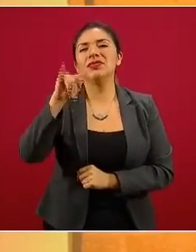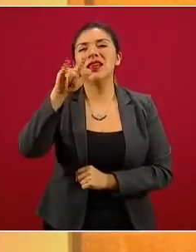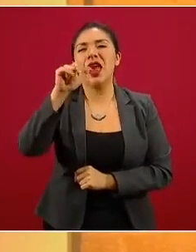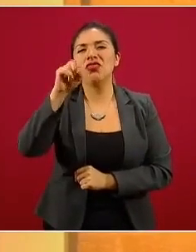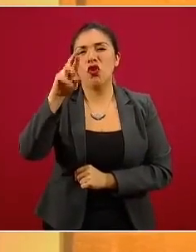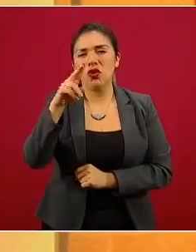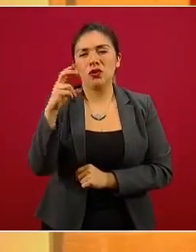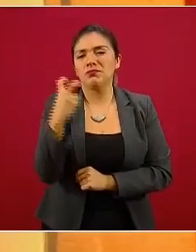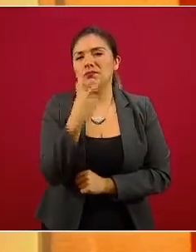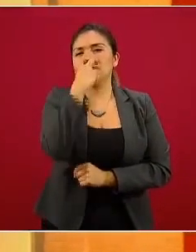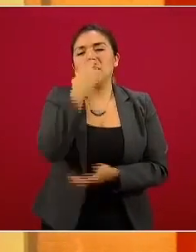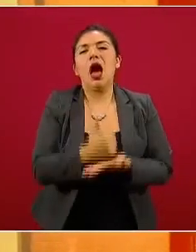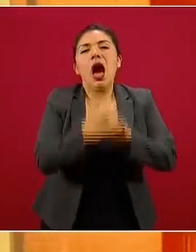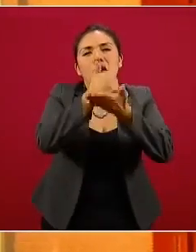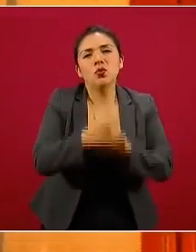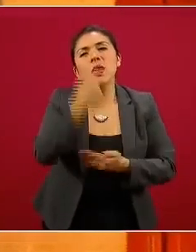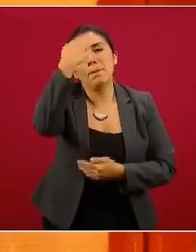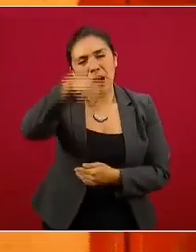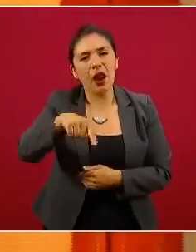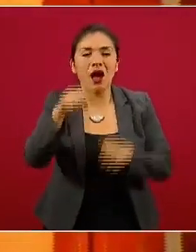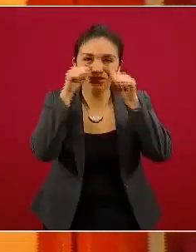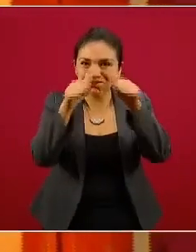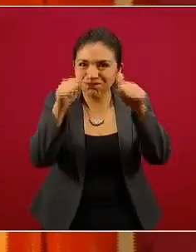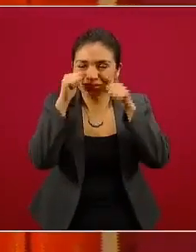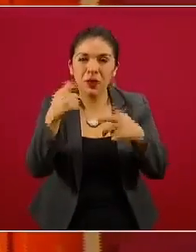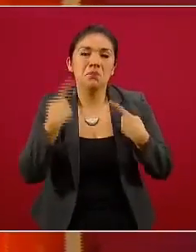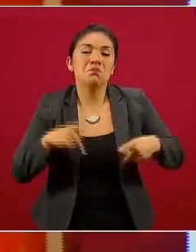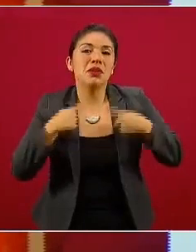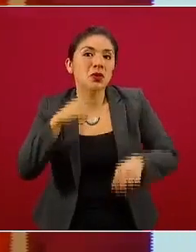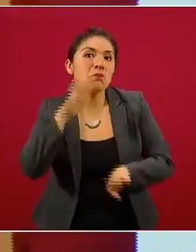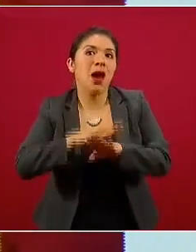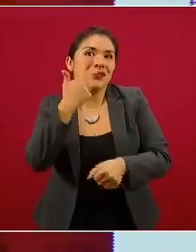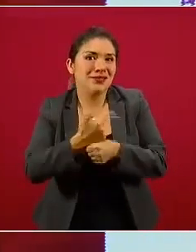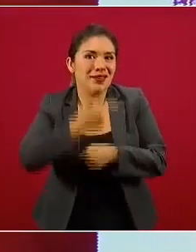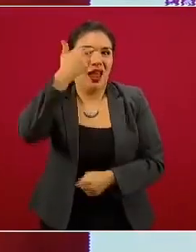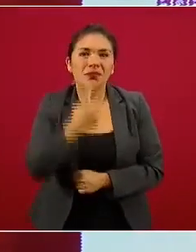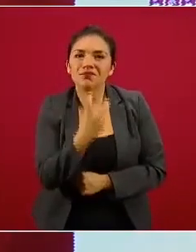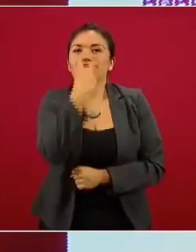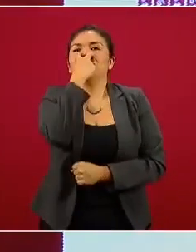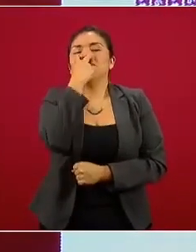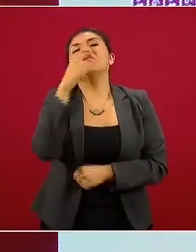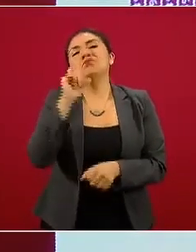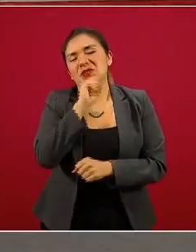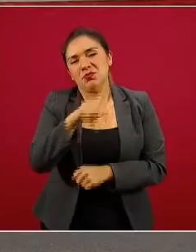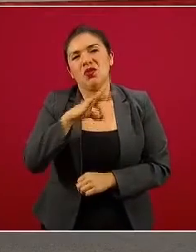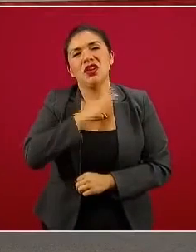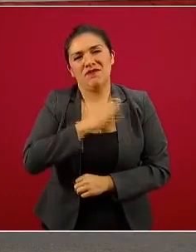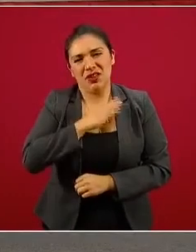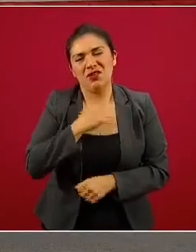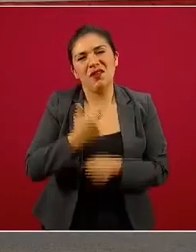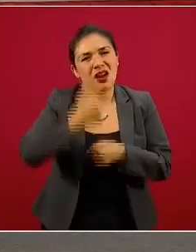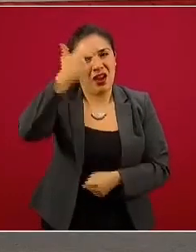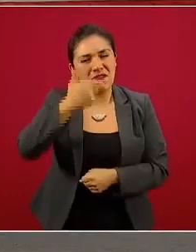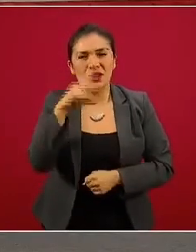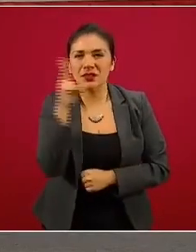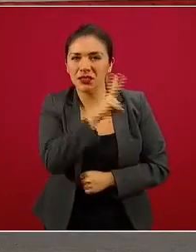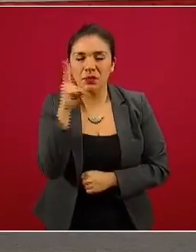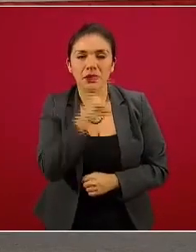mecánicos, que sirven precisamente para la atención de personas en estado grave, con infección respiratoria aguda grave.